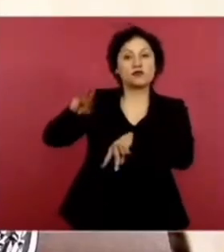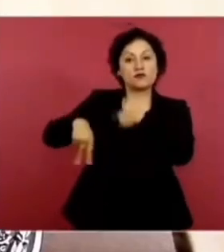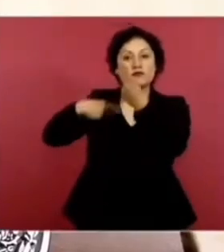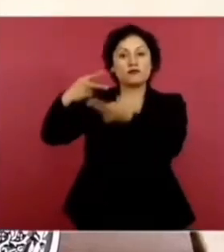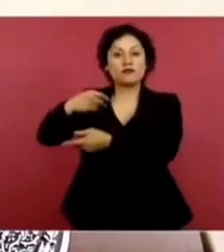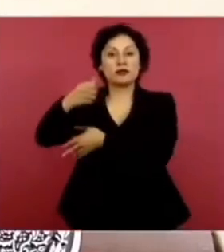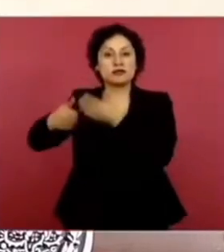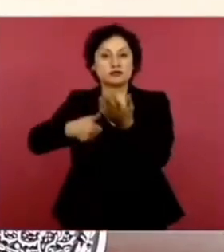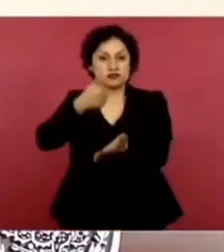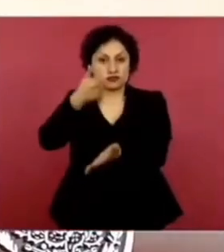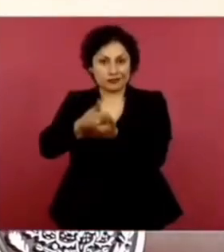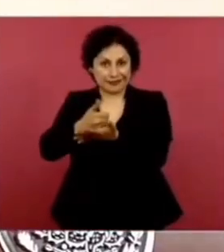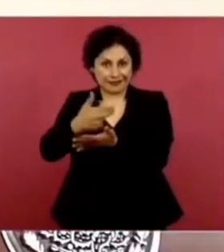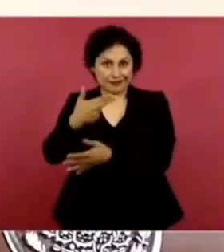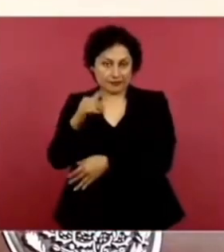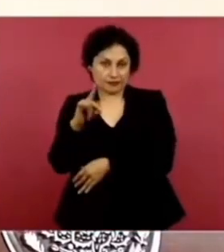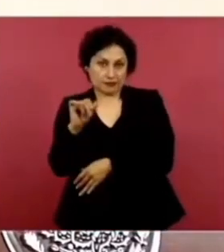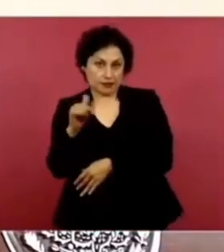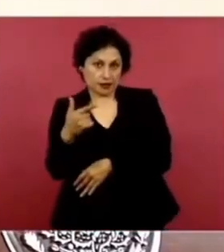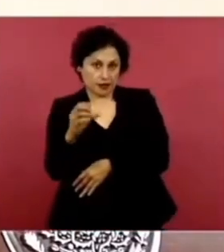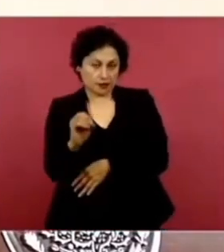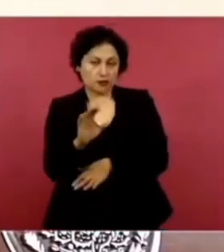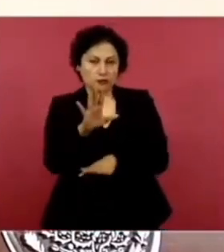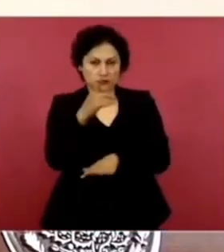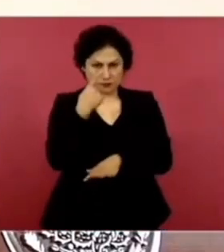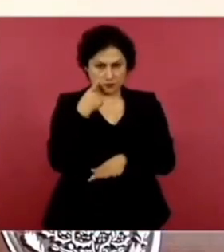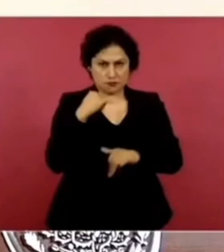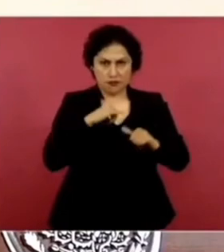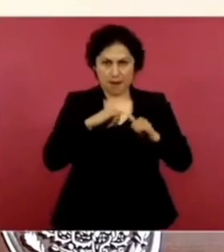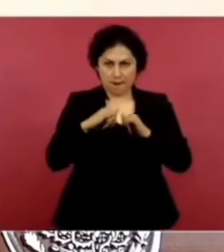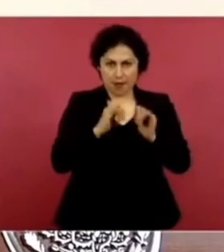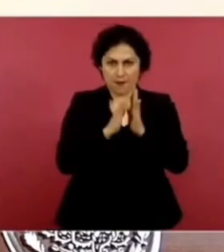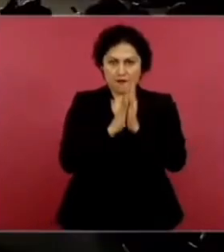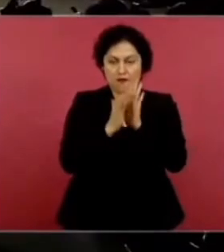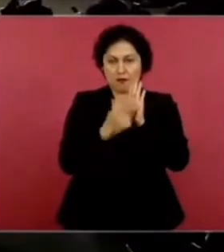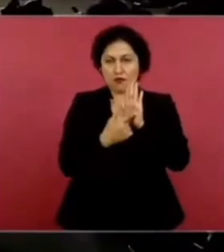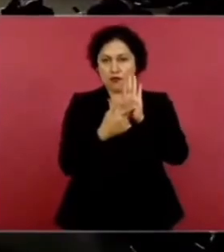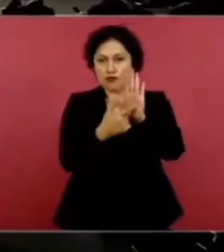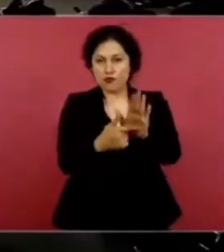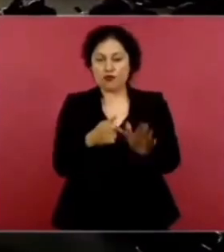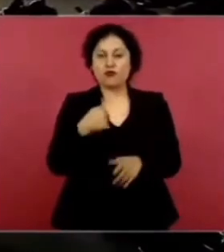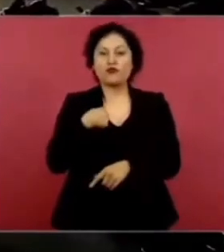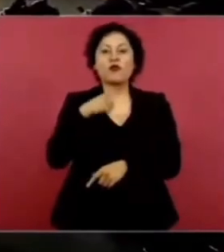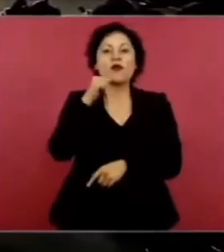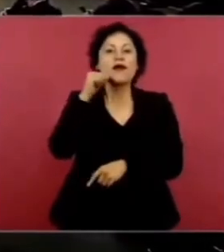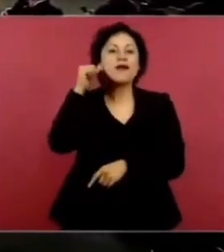un mapa? Les voy a decir qué hice ayer.